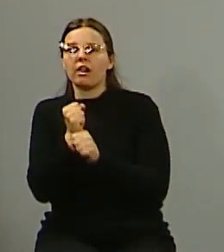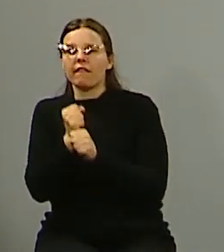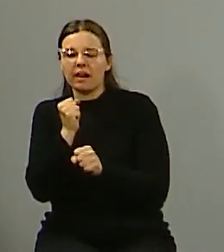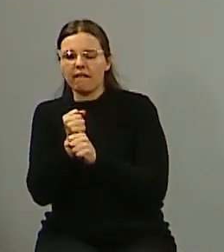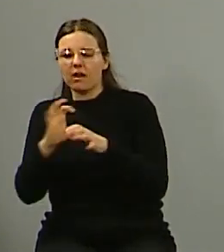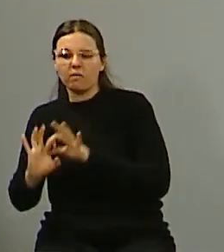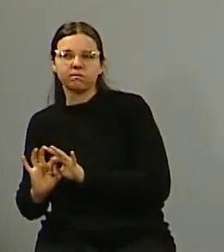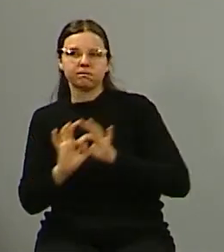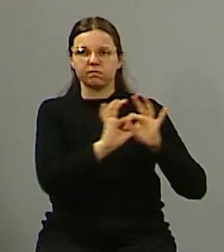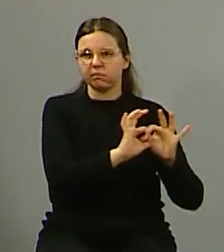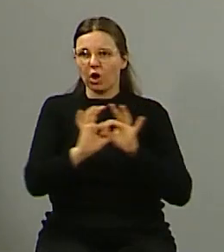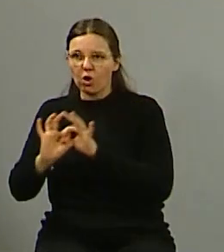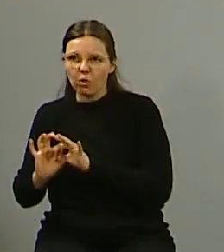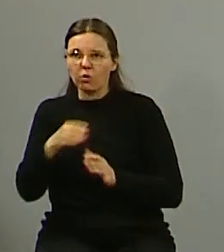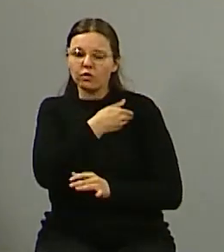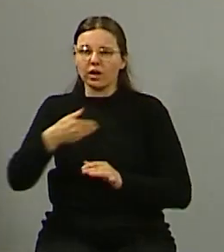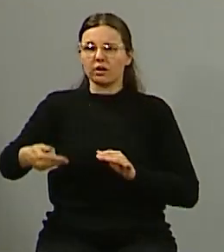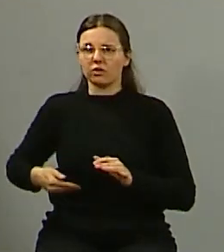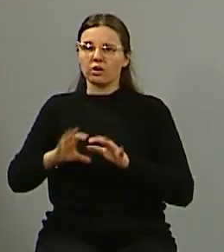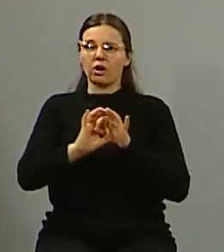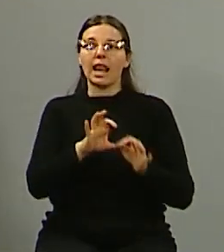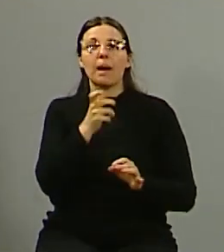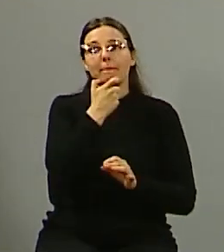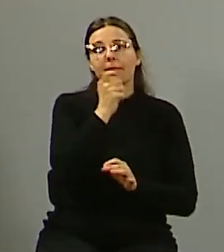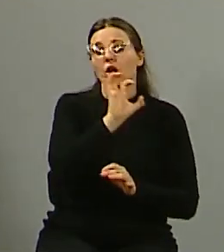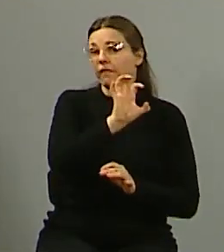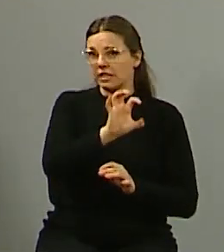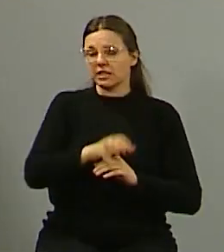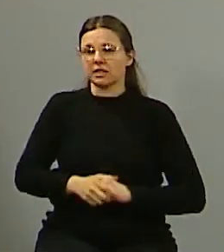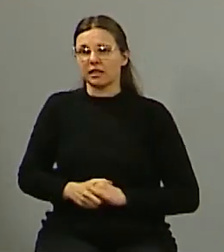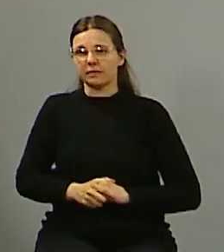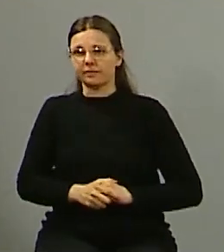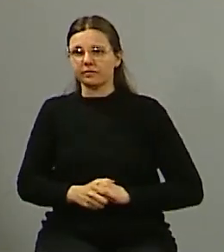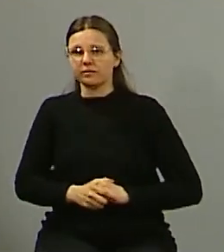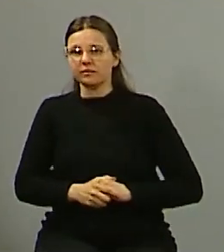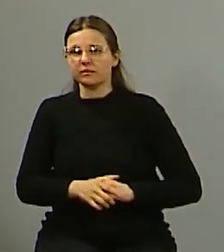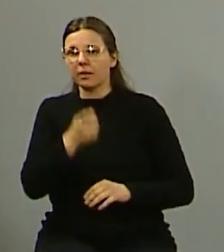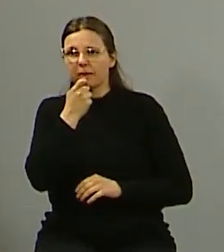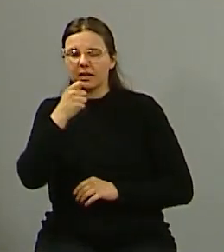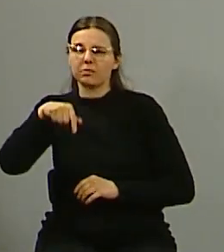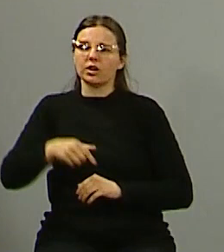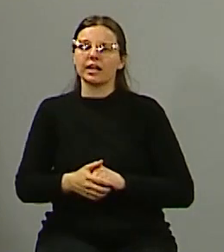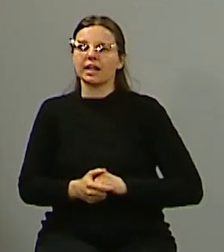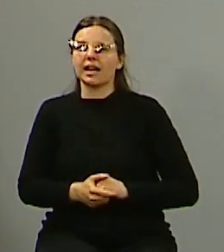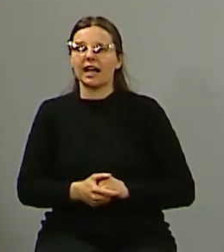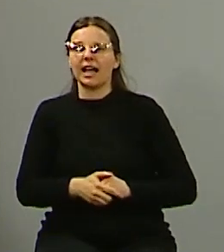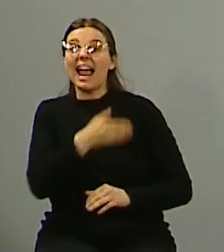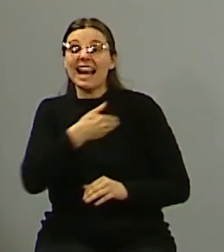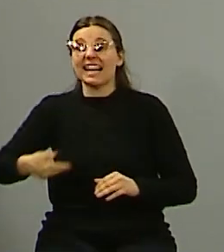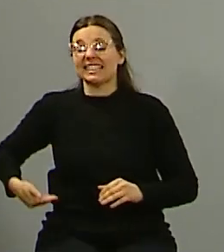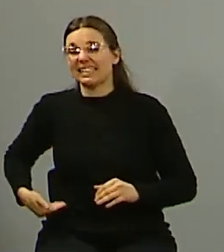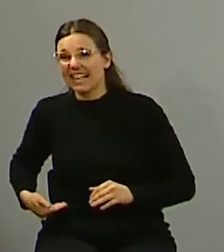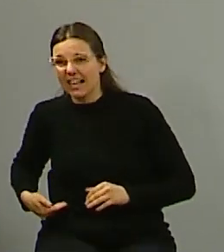permitan hacer más eficientes no solamente la prestación de servicios sino también la utilización del recurso. Porque el recurso y la caja del Estado en definitiva es una.